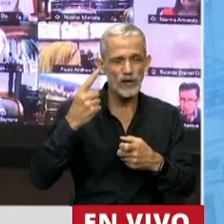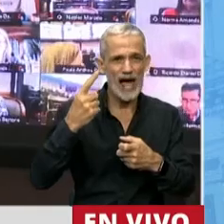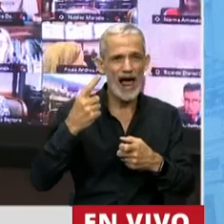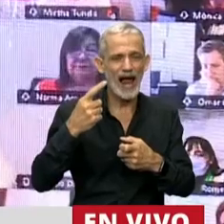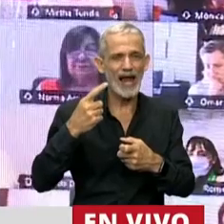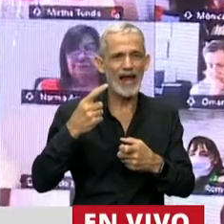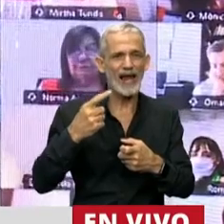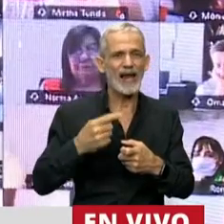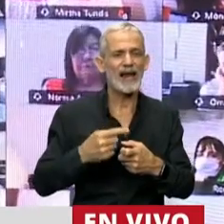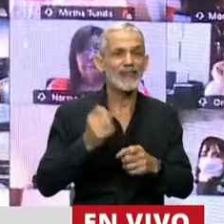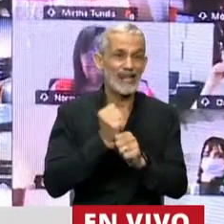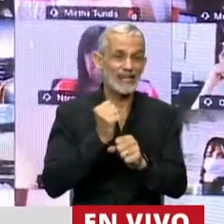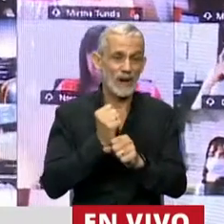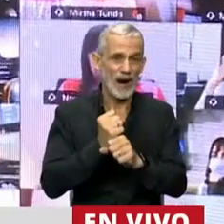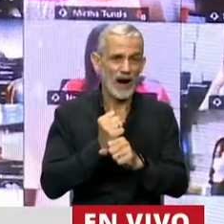señor presidente,